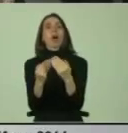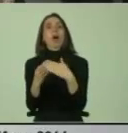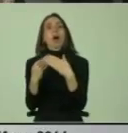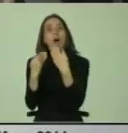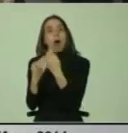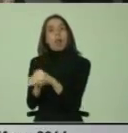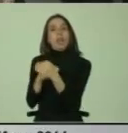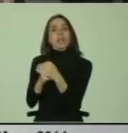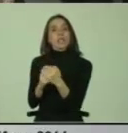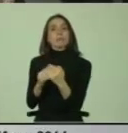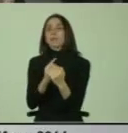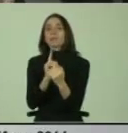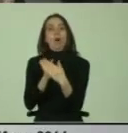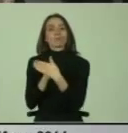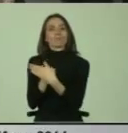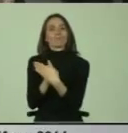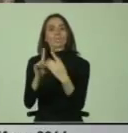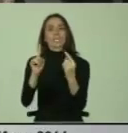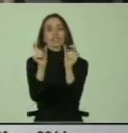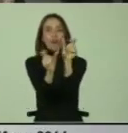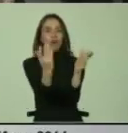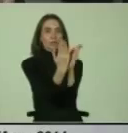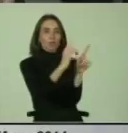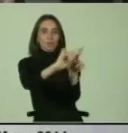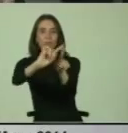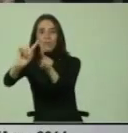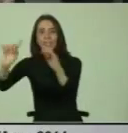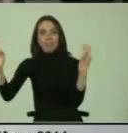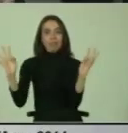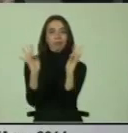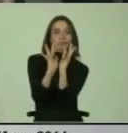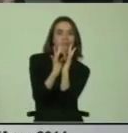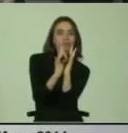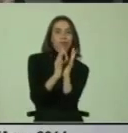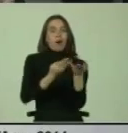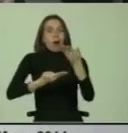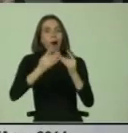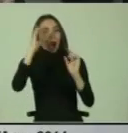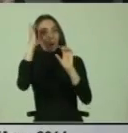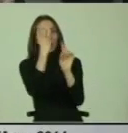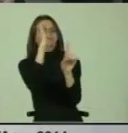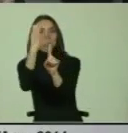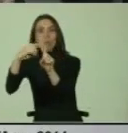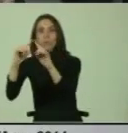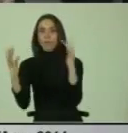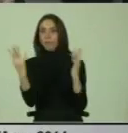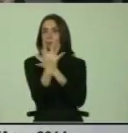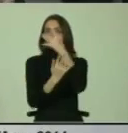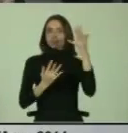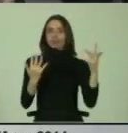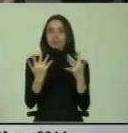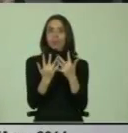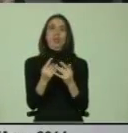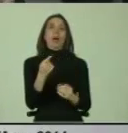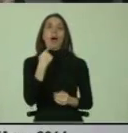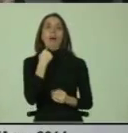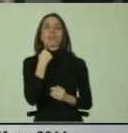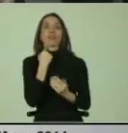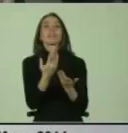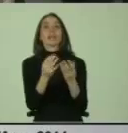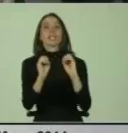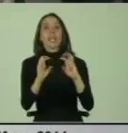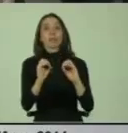el encuentro entre estudiantes de diferentes contextos, culturas, situación de vida, afectando una de las grandes funciones de la educación que es